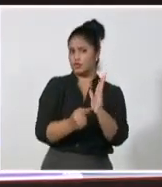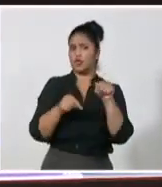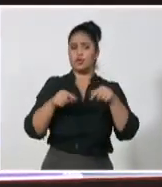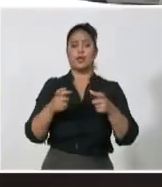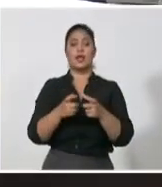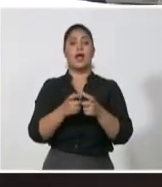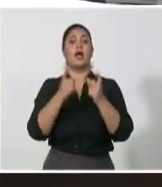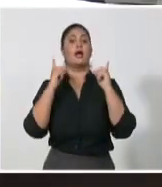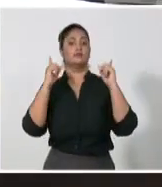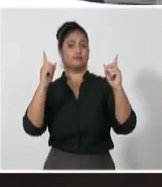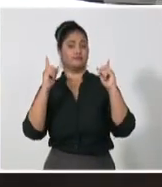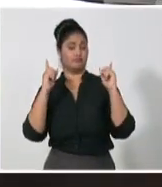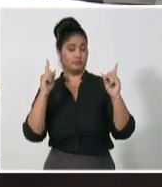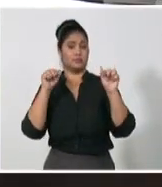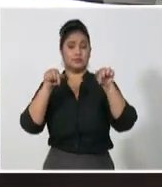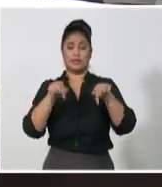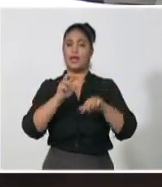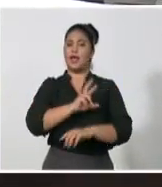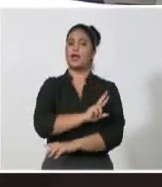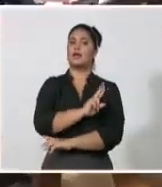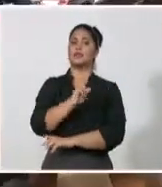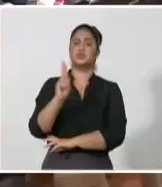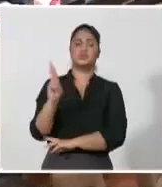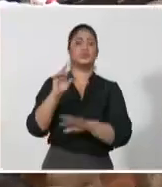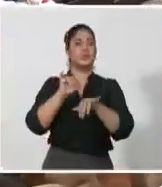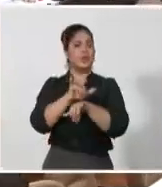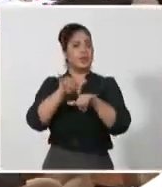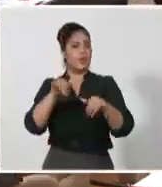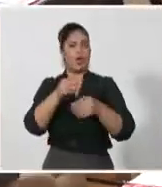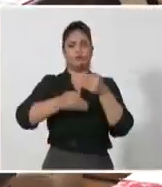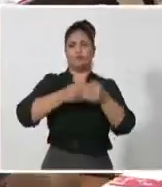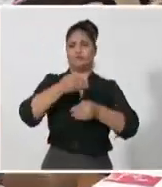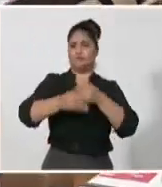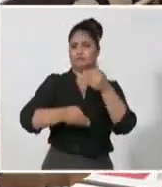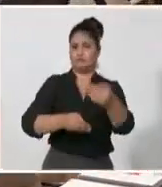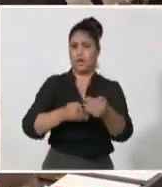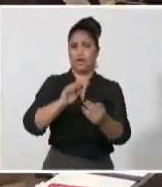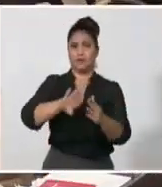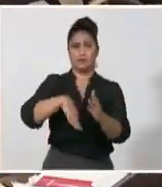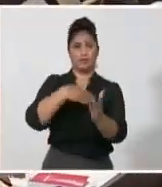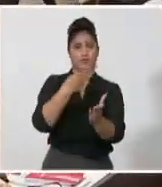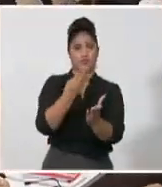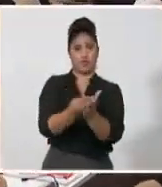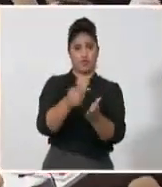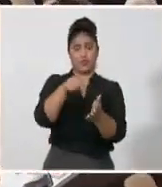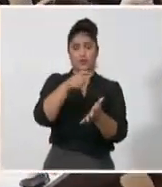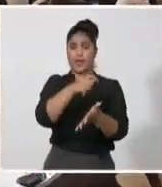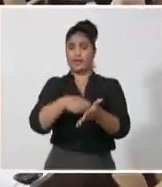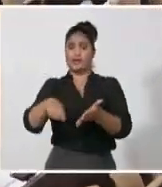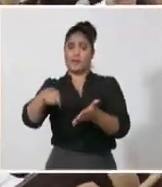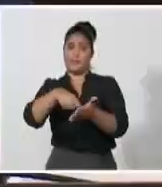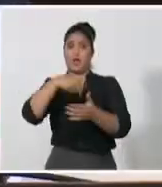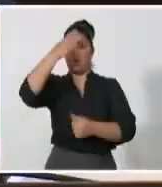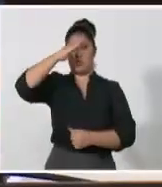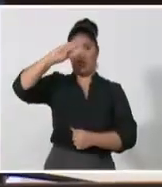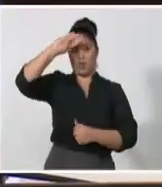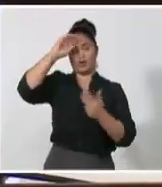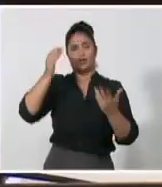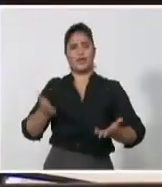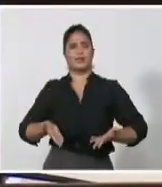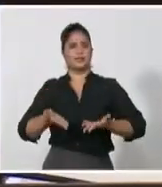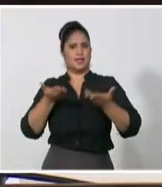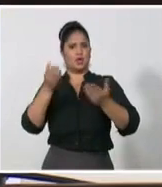social del Partido y la Revolución, así como la de conceptualización del modelo económico y social cubano de desarrollo socialista.